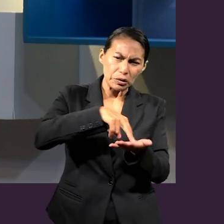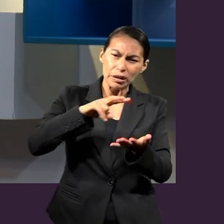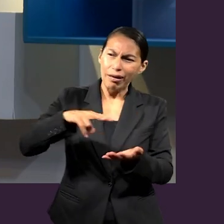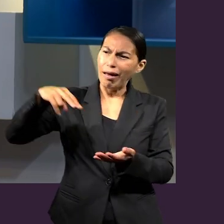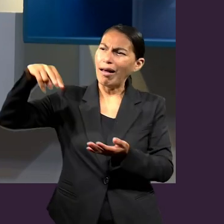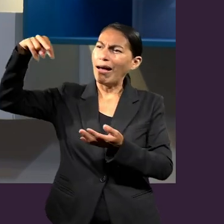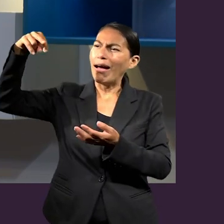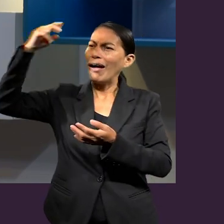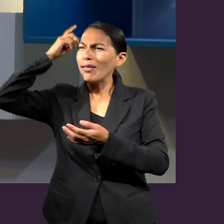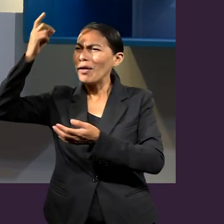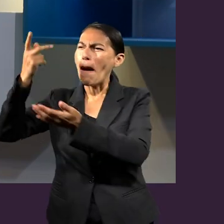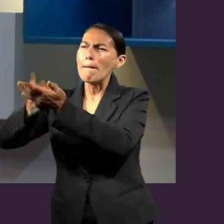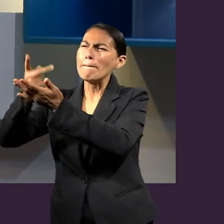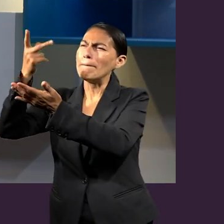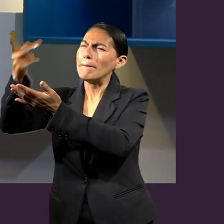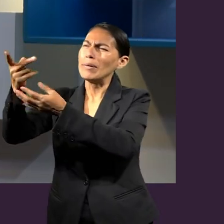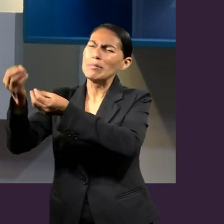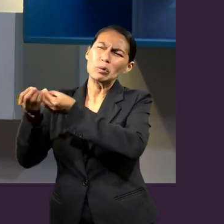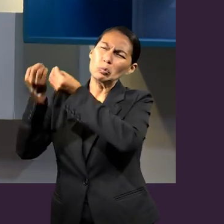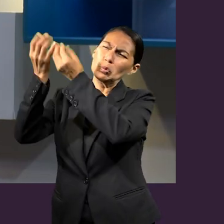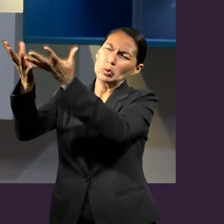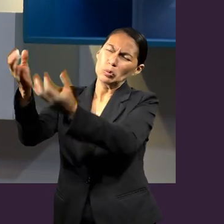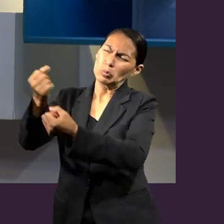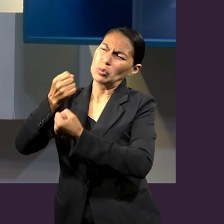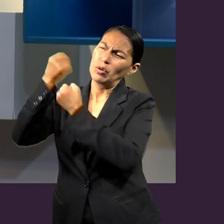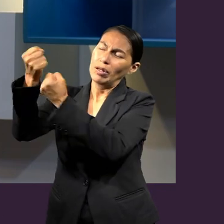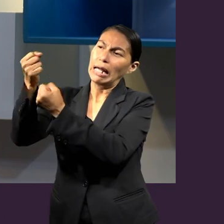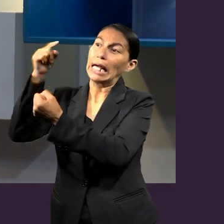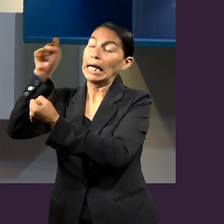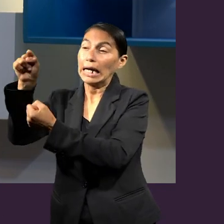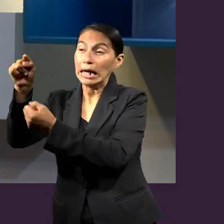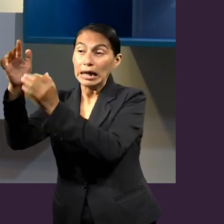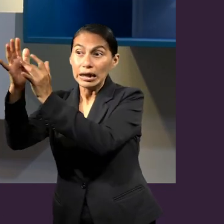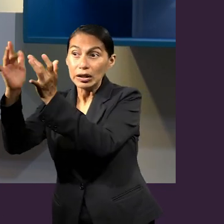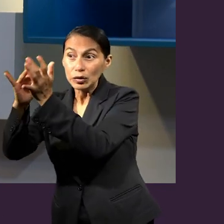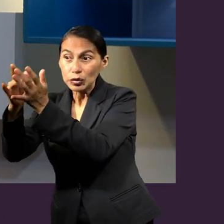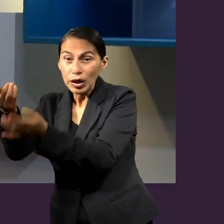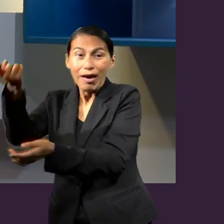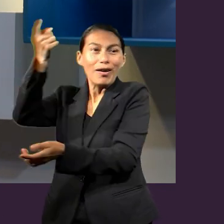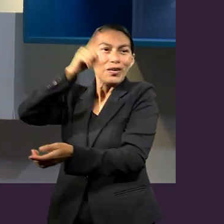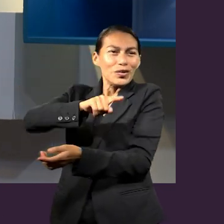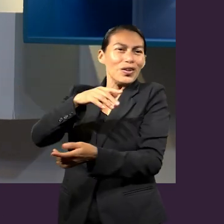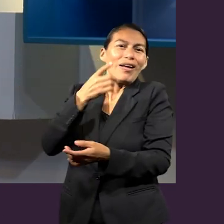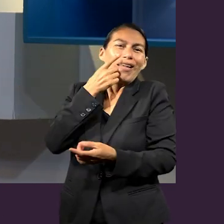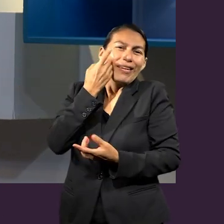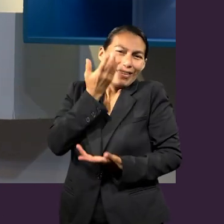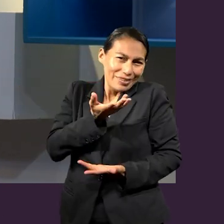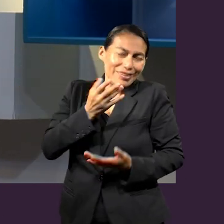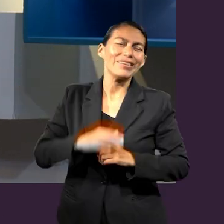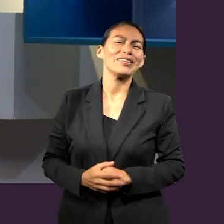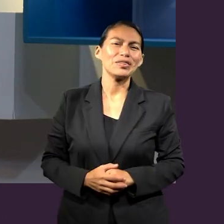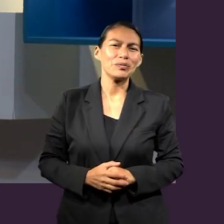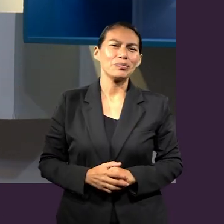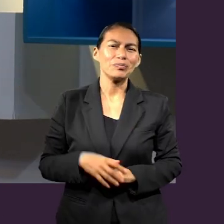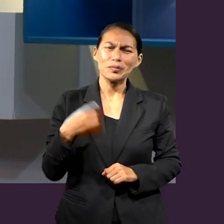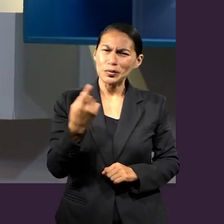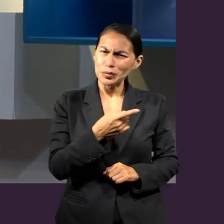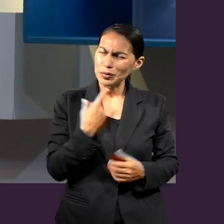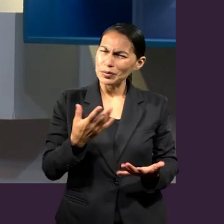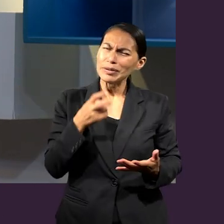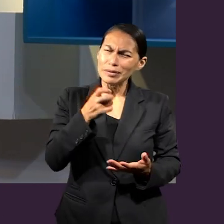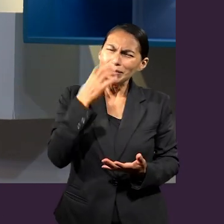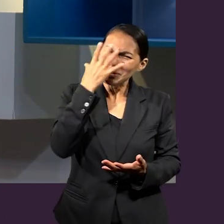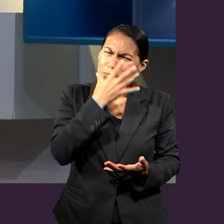su exaltación. ¿Qué dice la lección en la parte final en cuanto a la oración como un medio de apropiarnos de esos beneficios